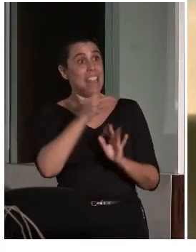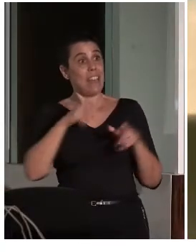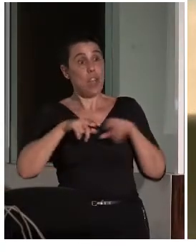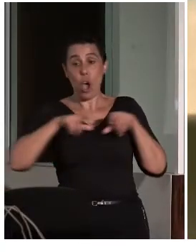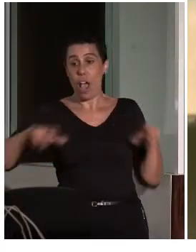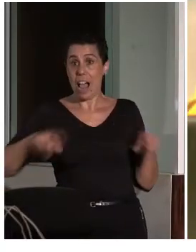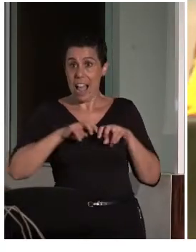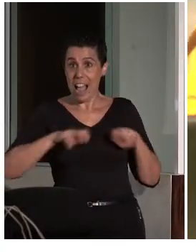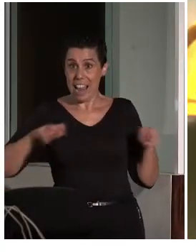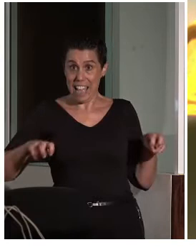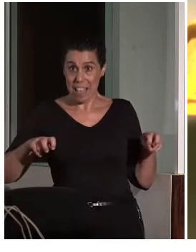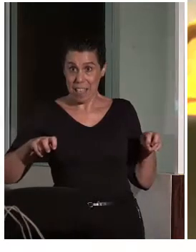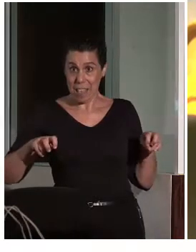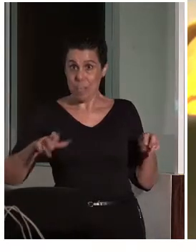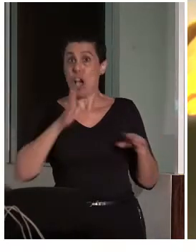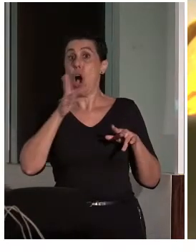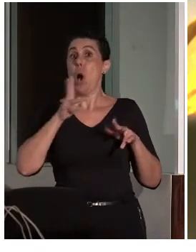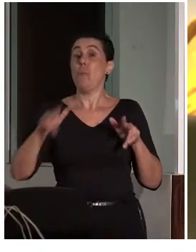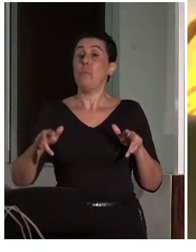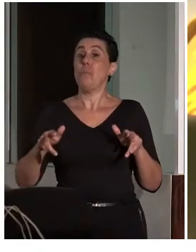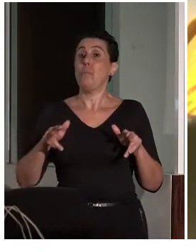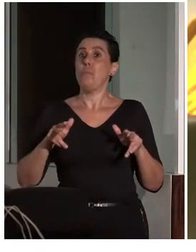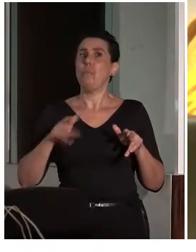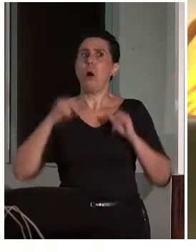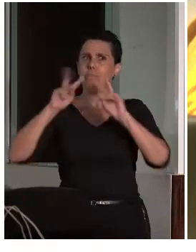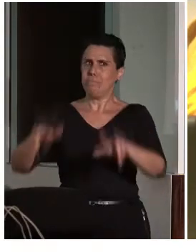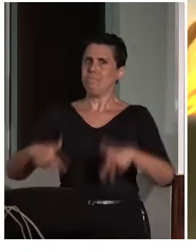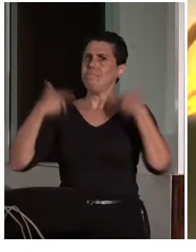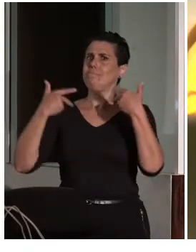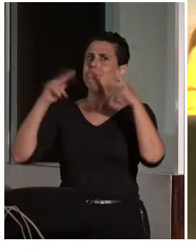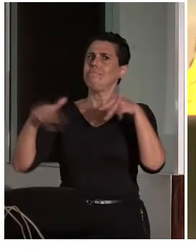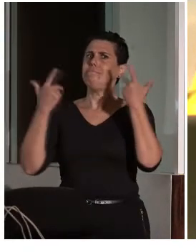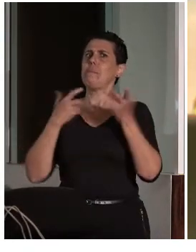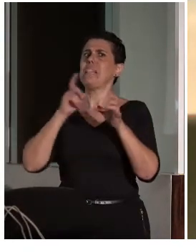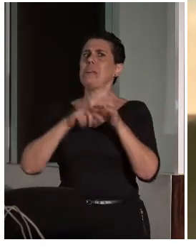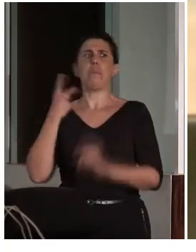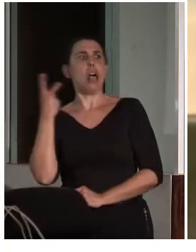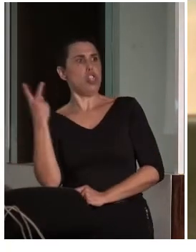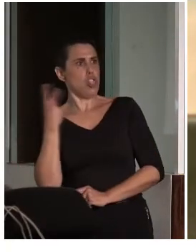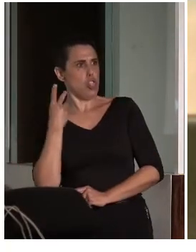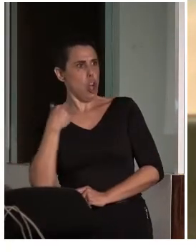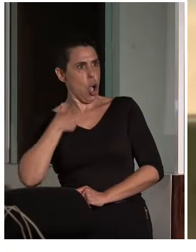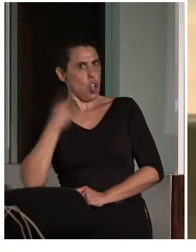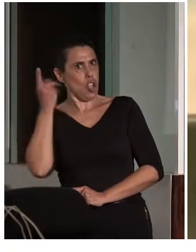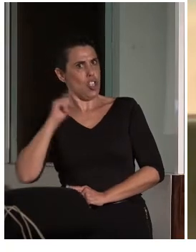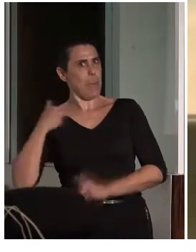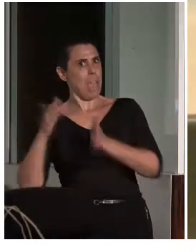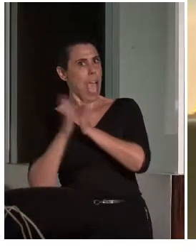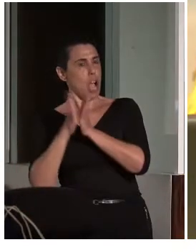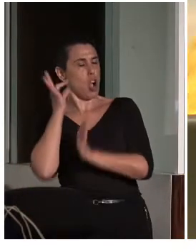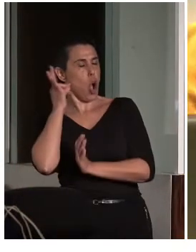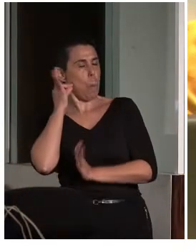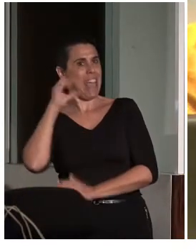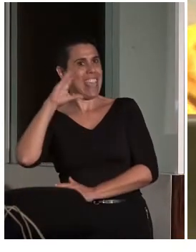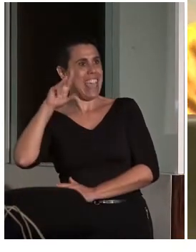que me haya permitido participar junto con mi compañera Cristina. Creo que hemos abusado un poco de la